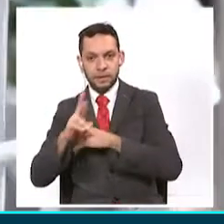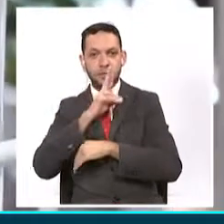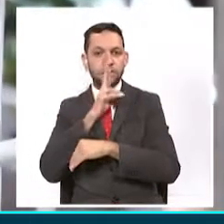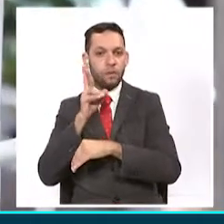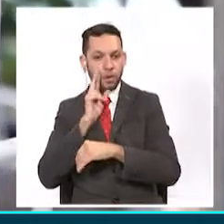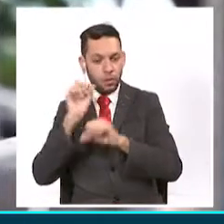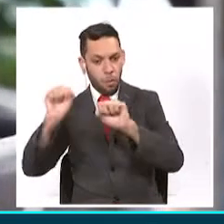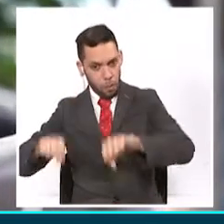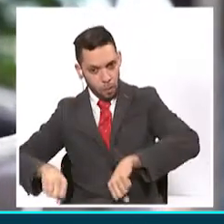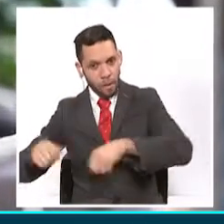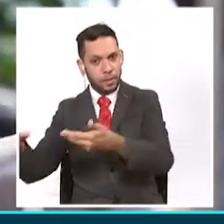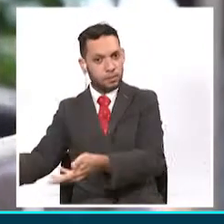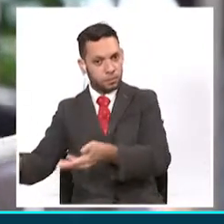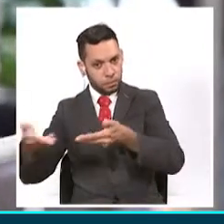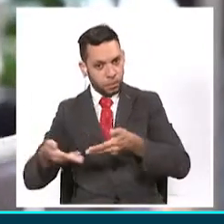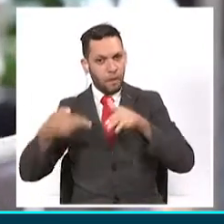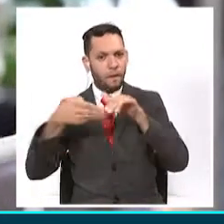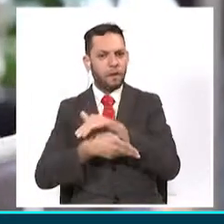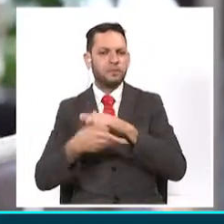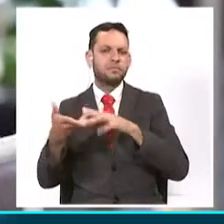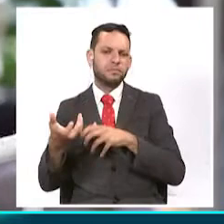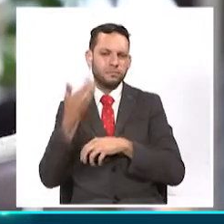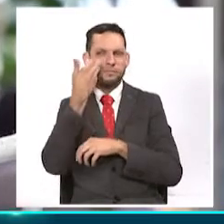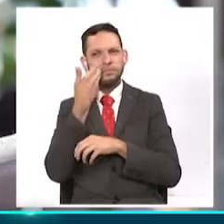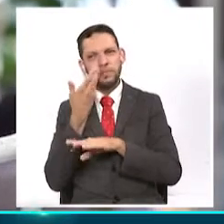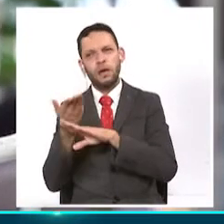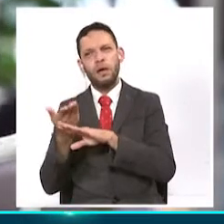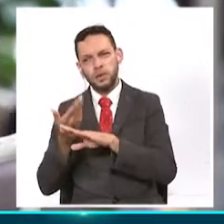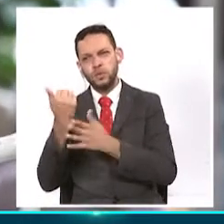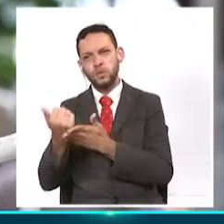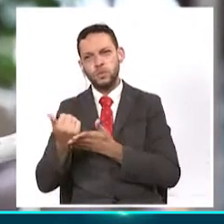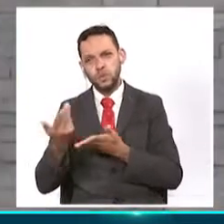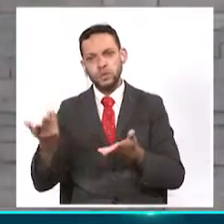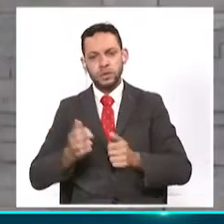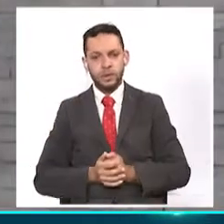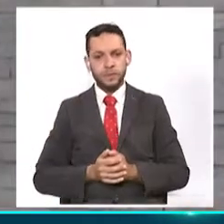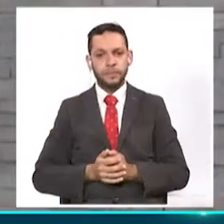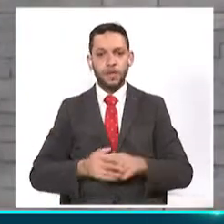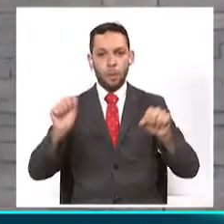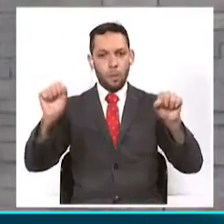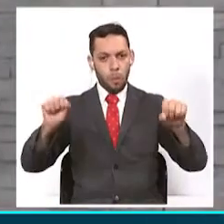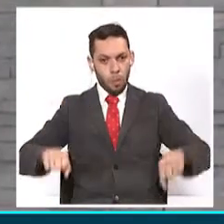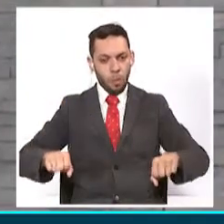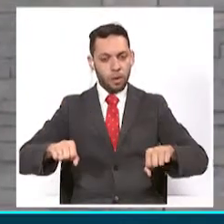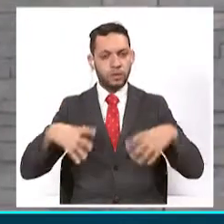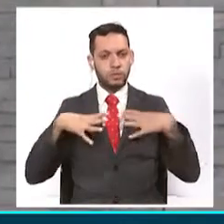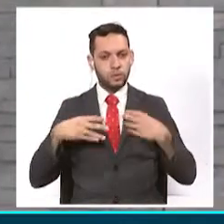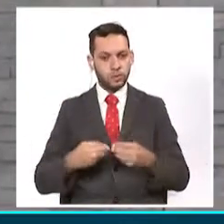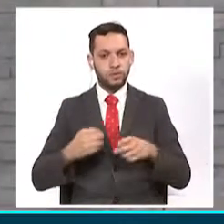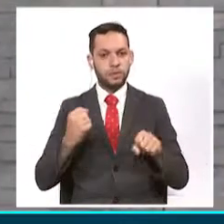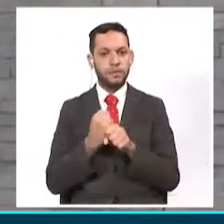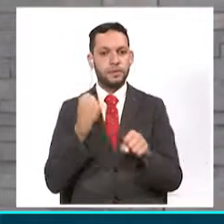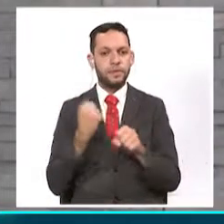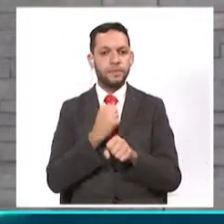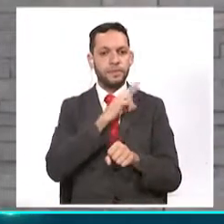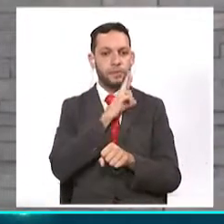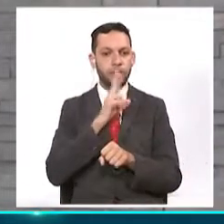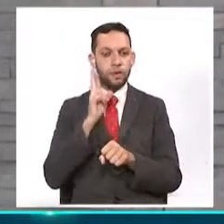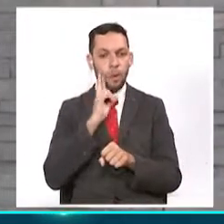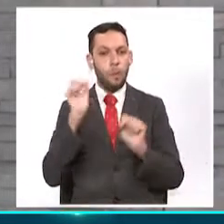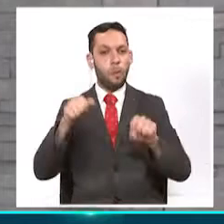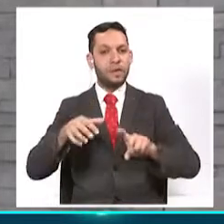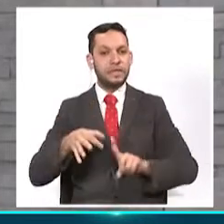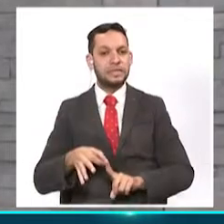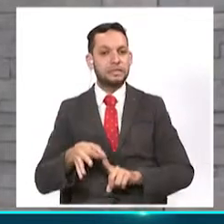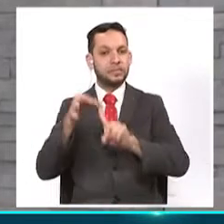de bioseguridad y con reserva. Posibilidad de que el servicio a la mesa sea un servicio esencial. Esto quiere decir que sería